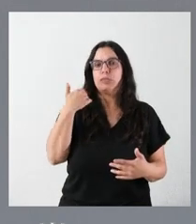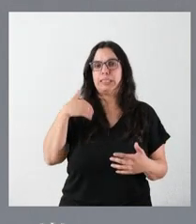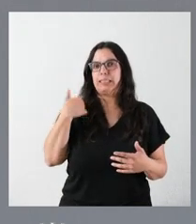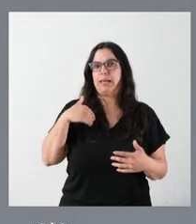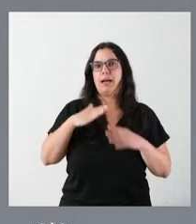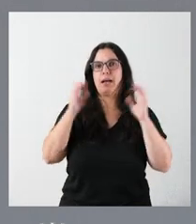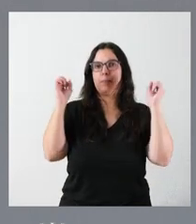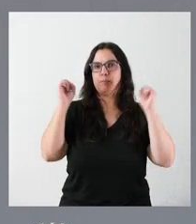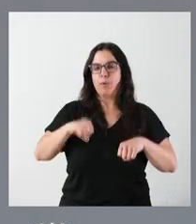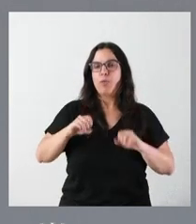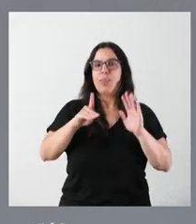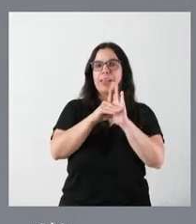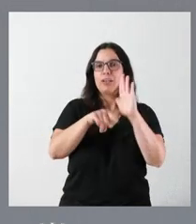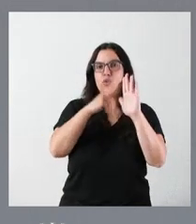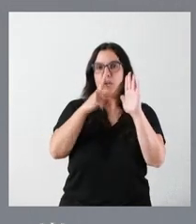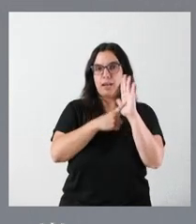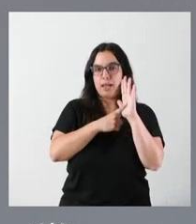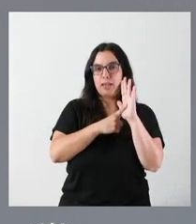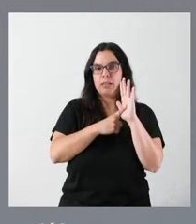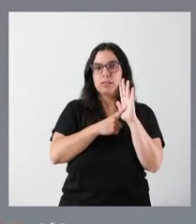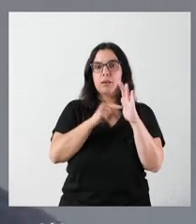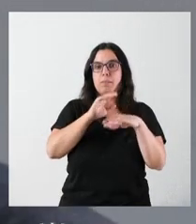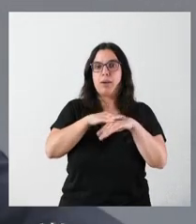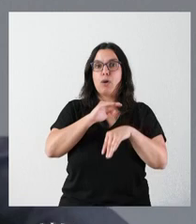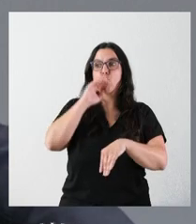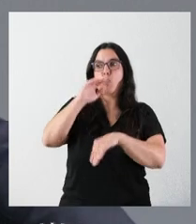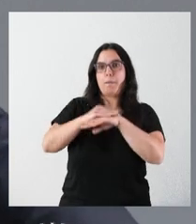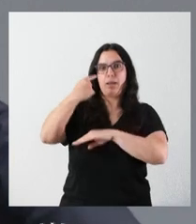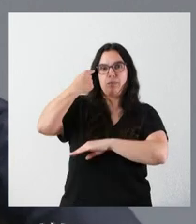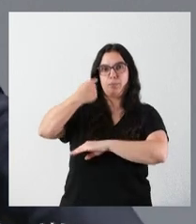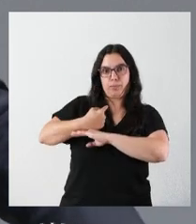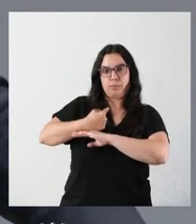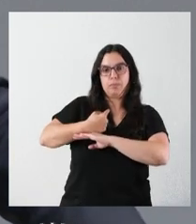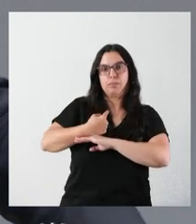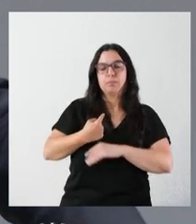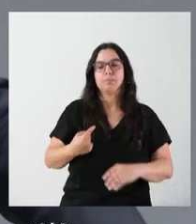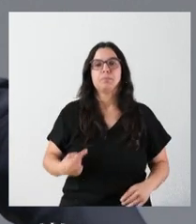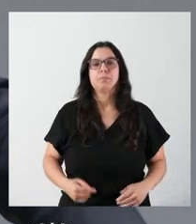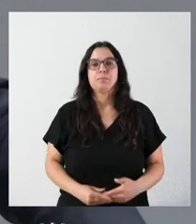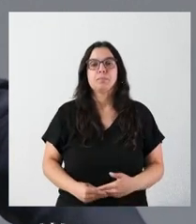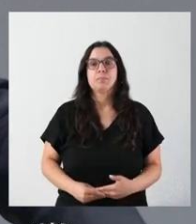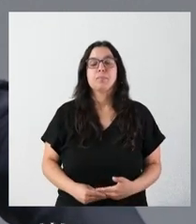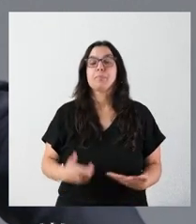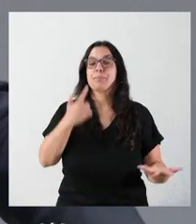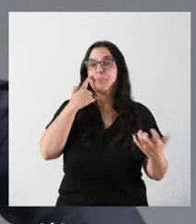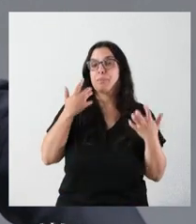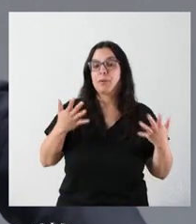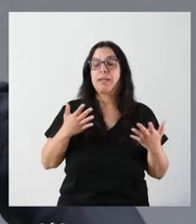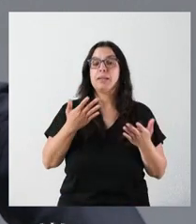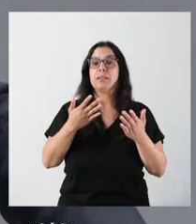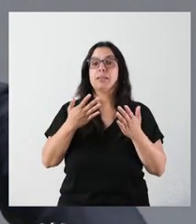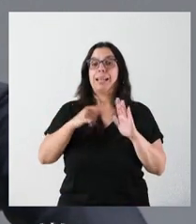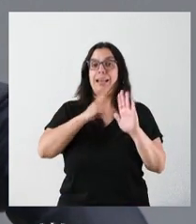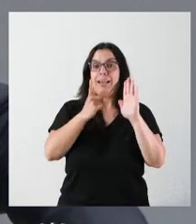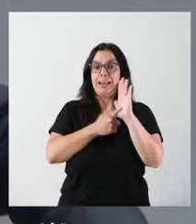aprobar un decreto ley para cumplir con esta obligación legal. Significar que esta norma sustituye